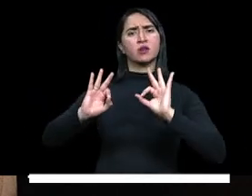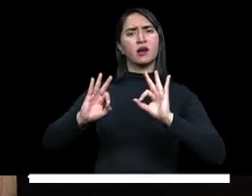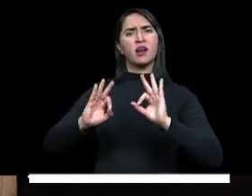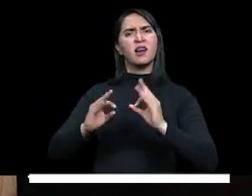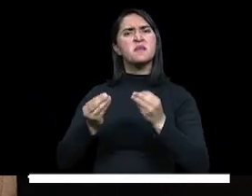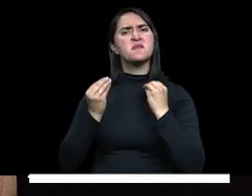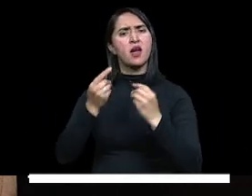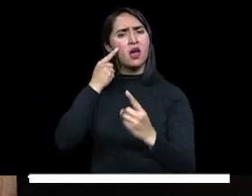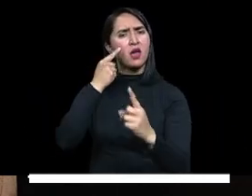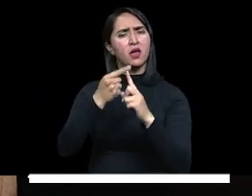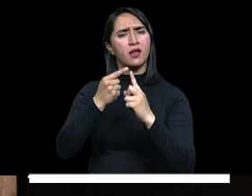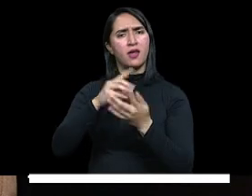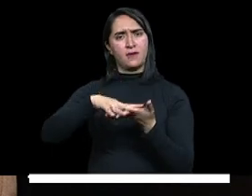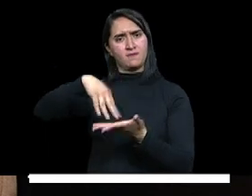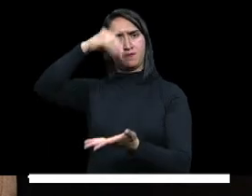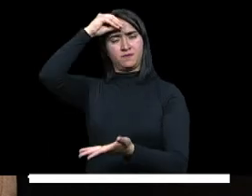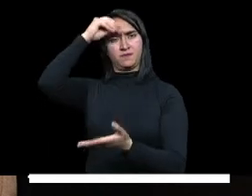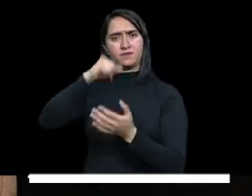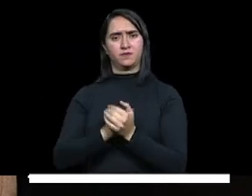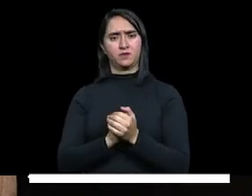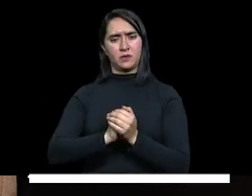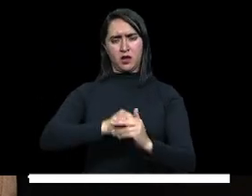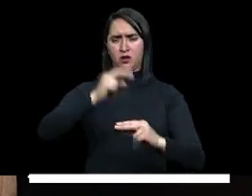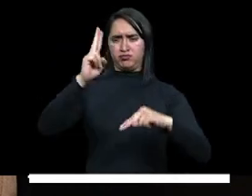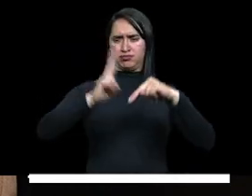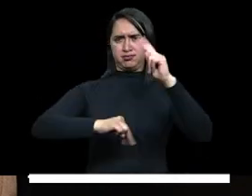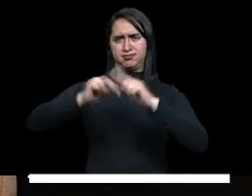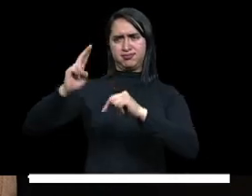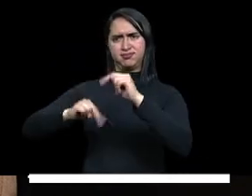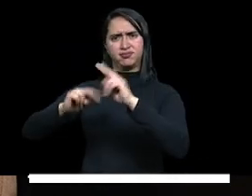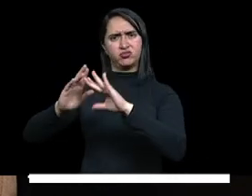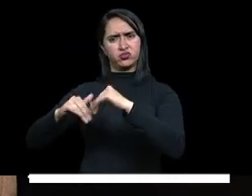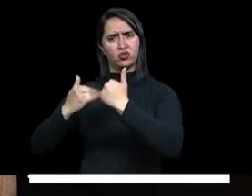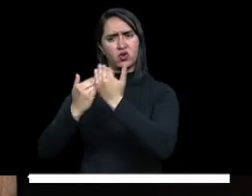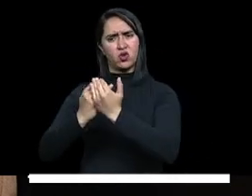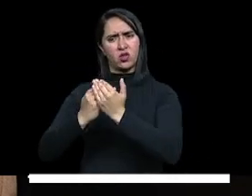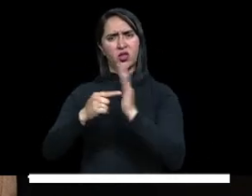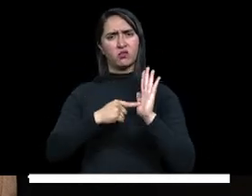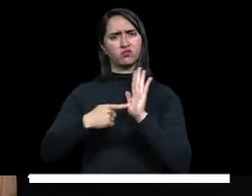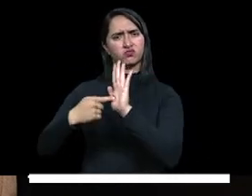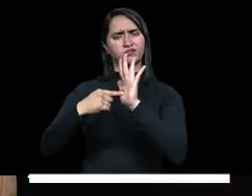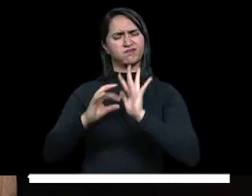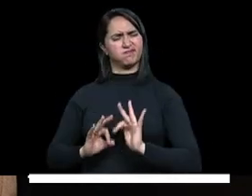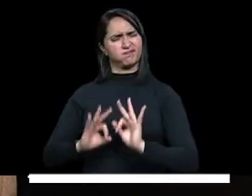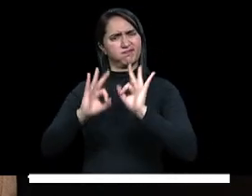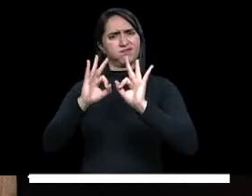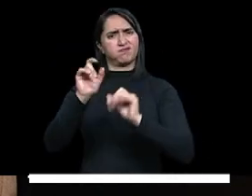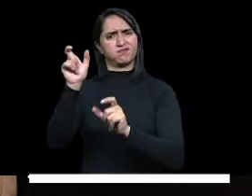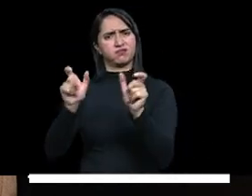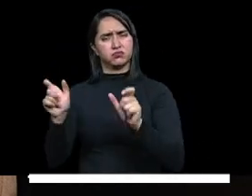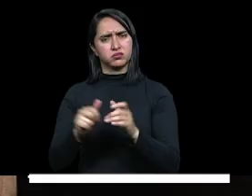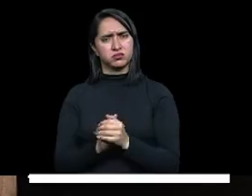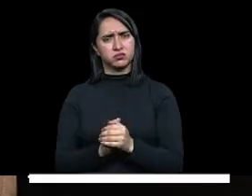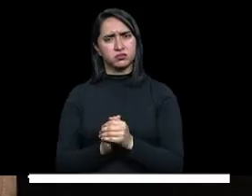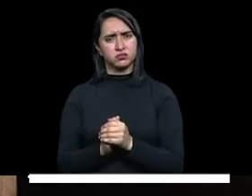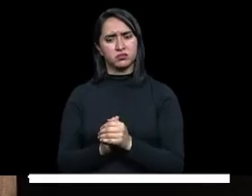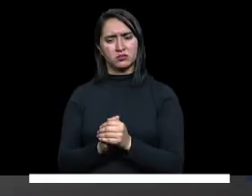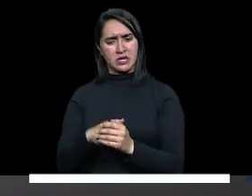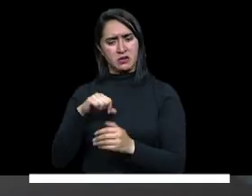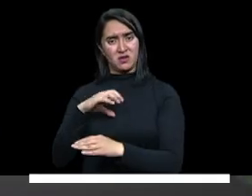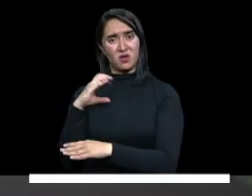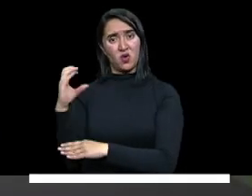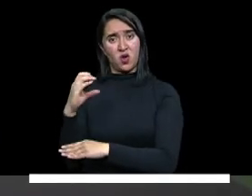La infraestructura educativa debe reflejar la dignidad de la gente. El país no se puede